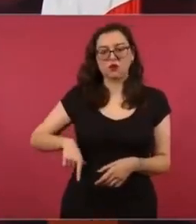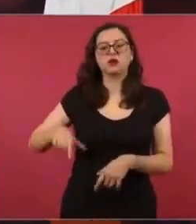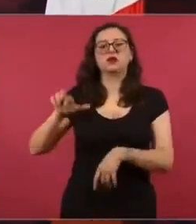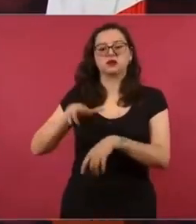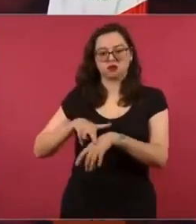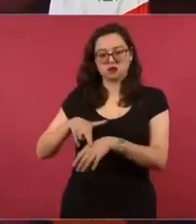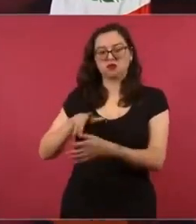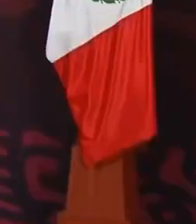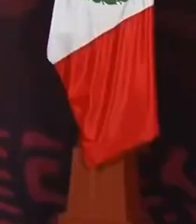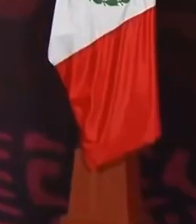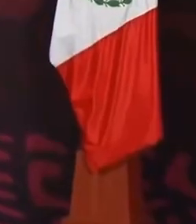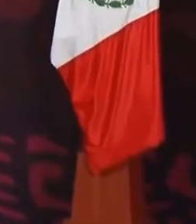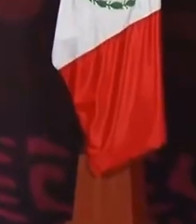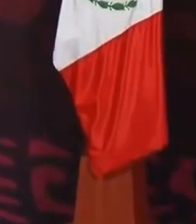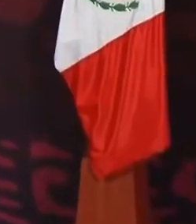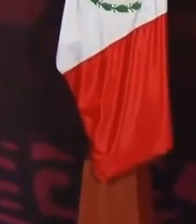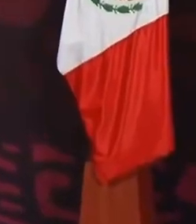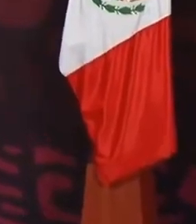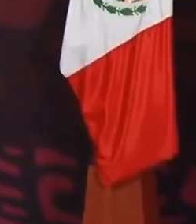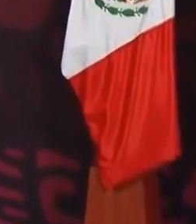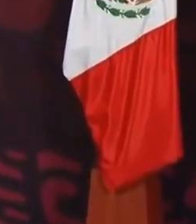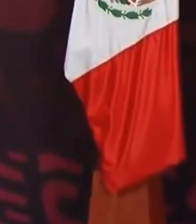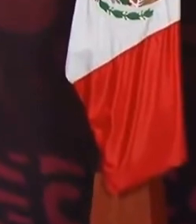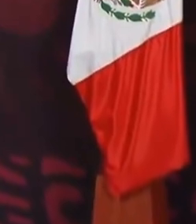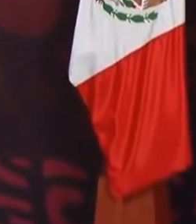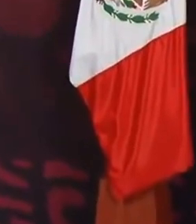Samuel García